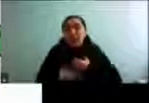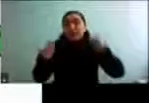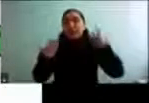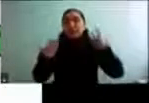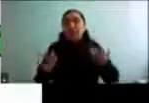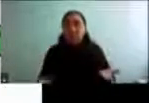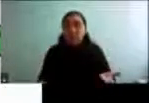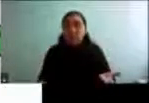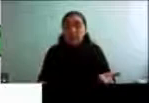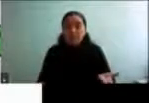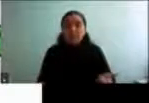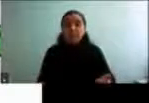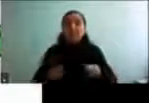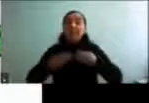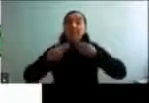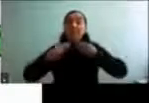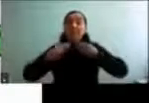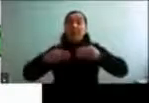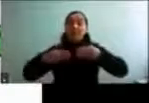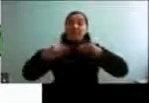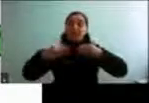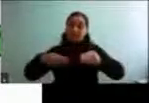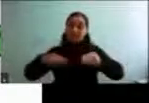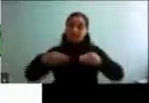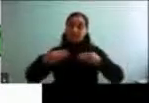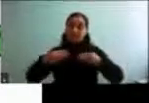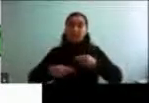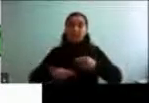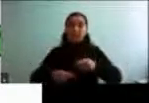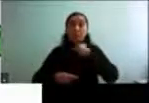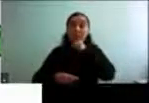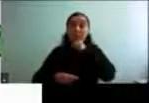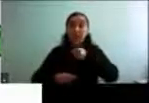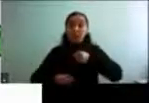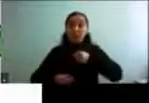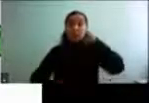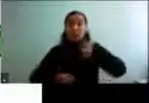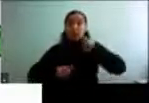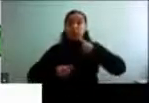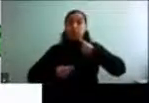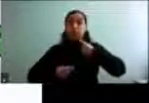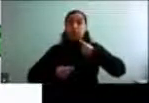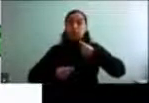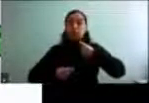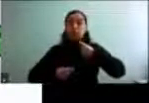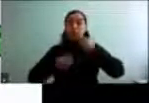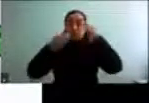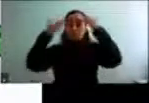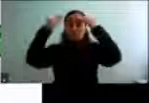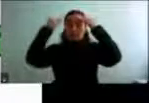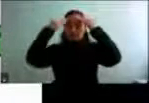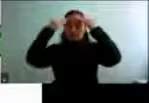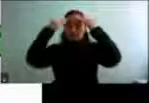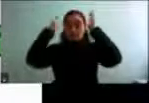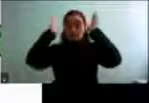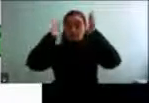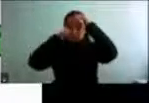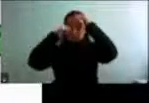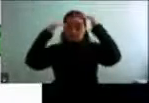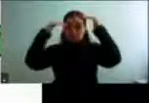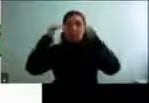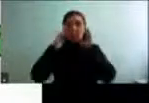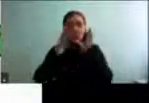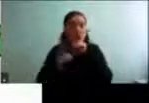El poder ser flexible, para envejecer, la rigidez no sirve. Absolutamente. Porque si uno es rígido, no tiene cómo adaptarse a los